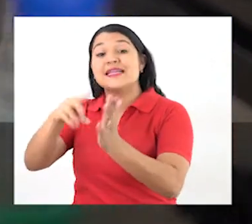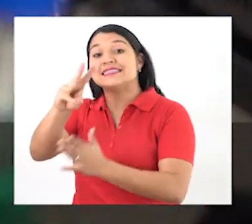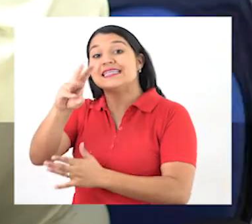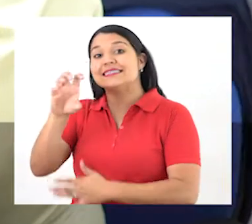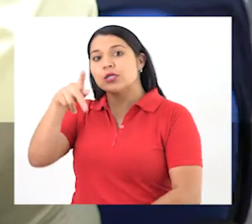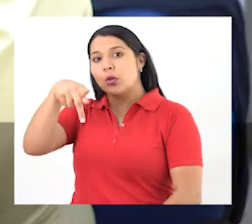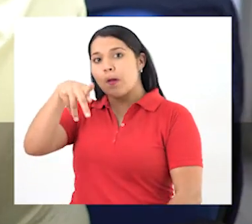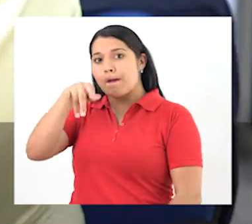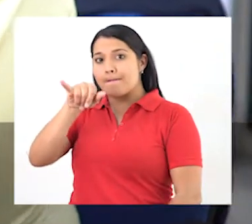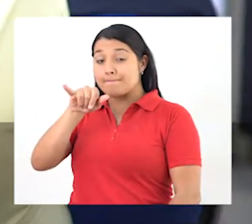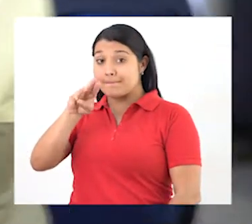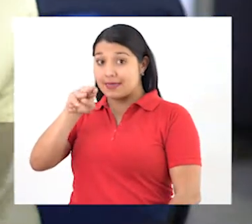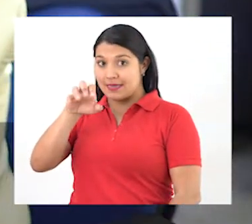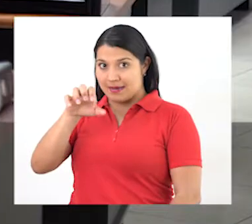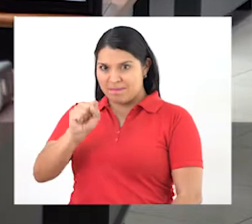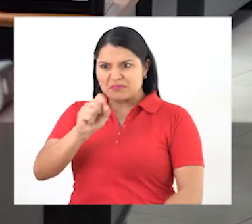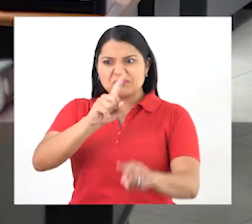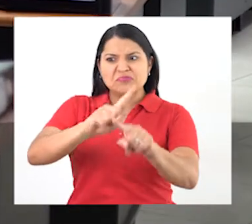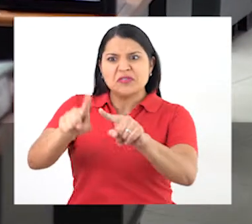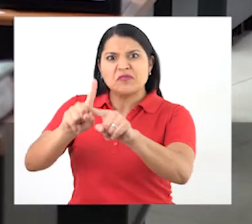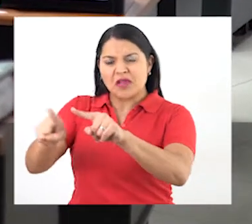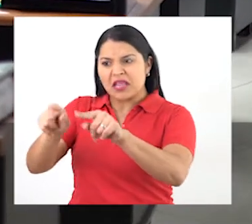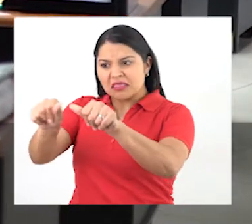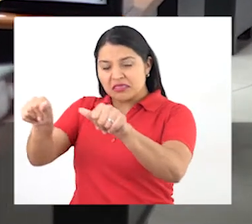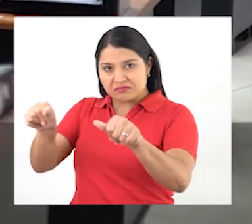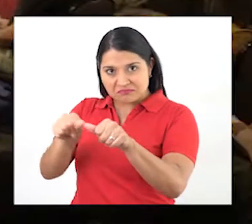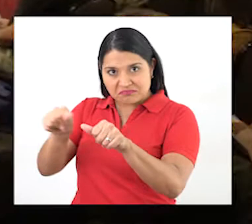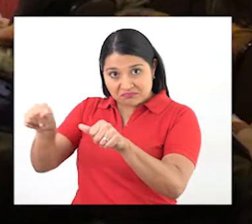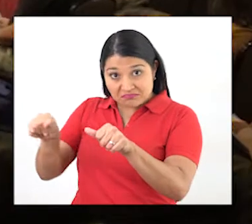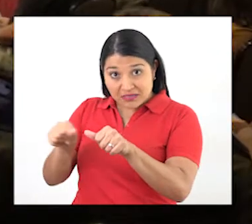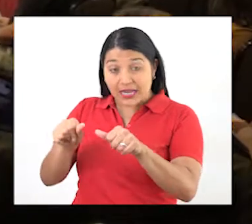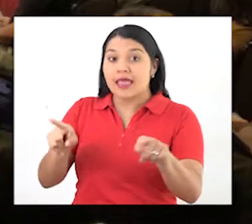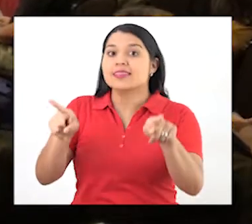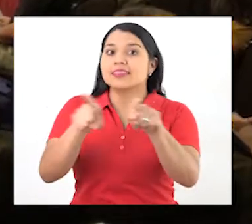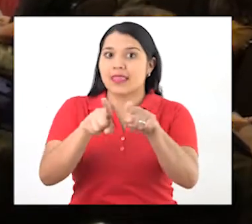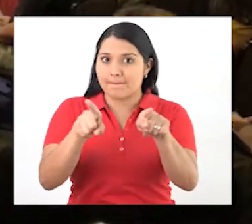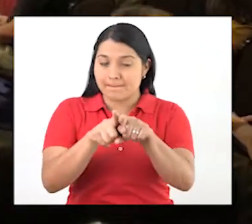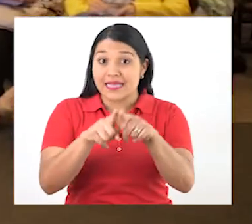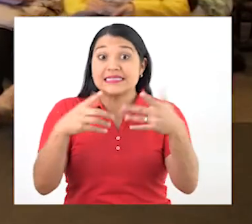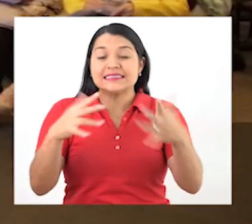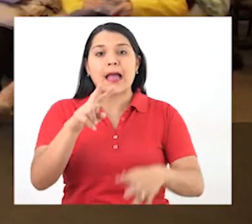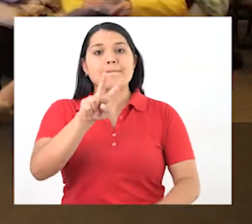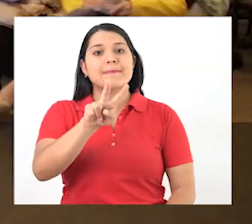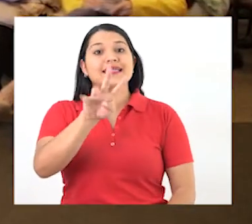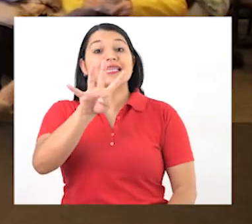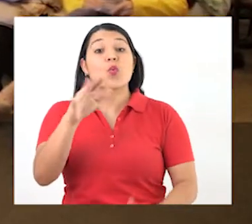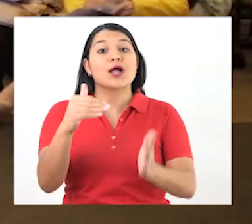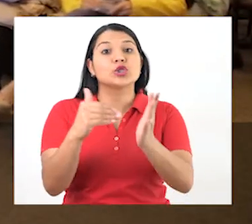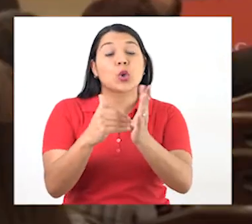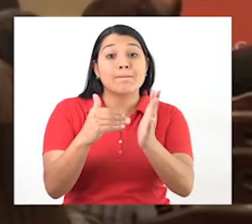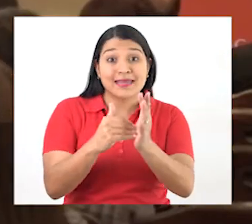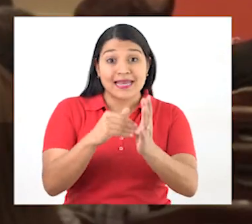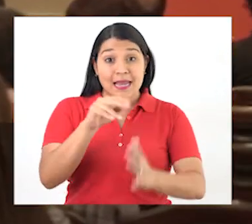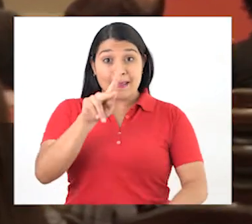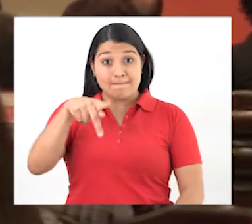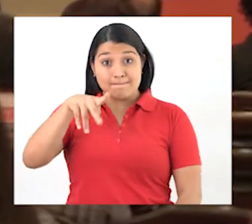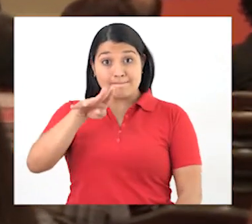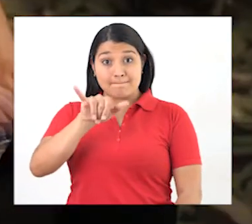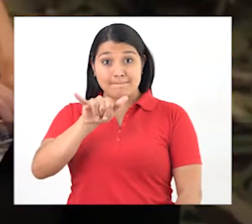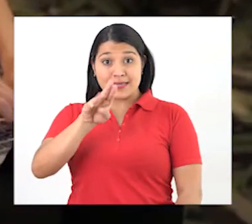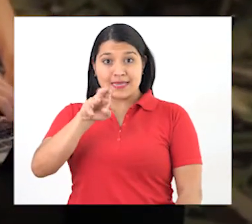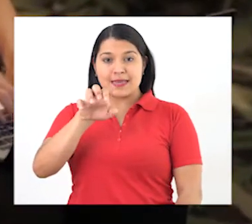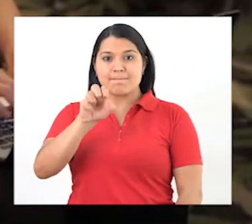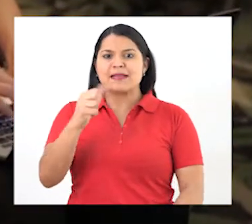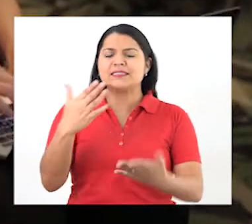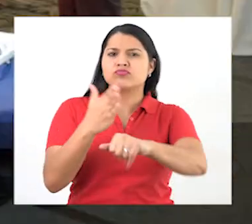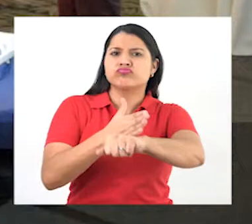pequeños y medianos empresarios de diversos sectores. Además, más de 24.000 pymes han sido